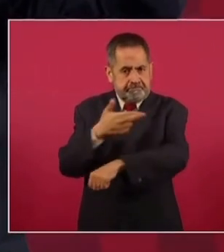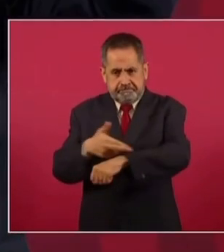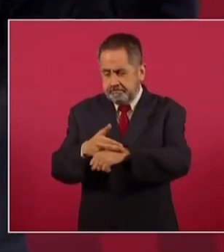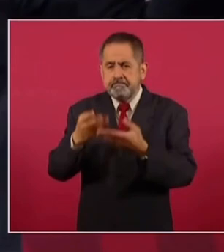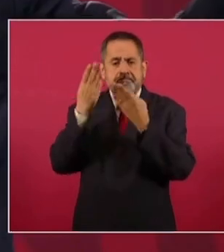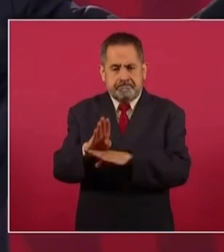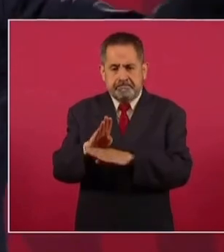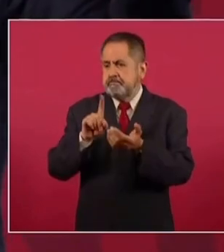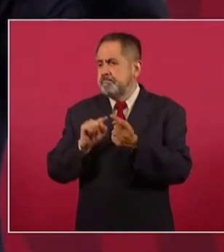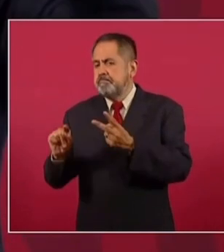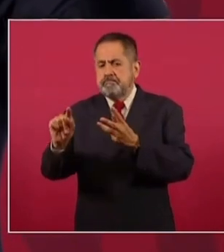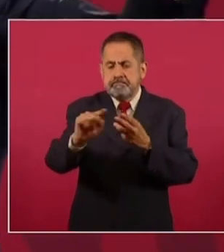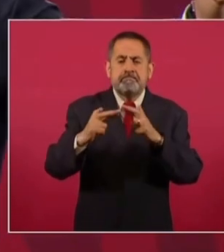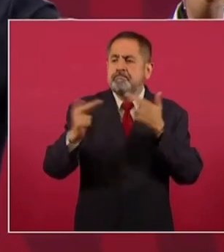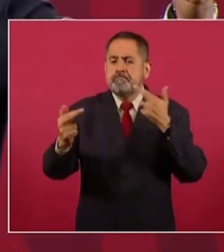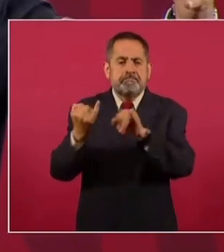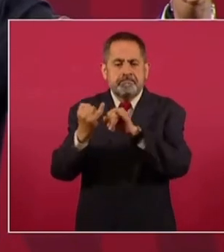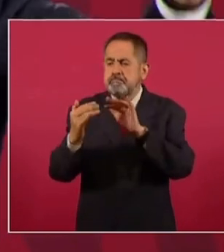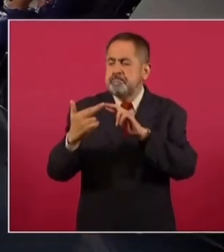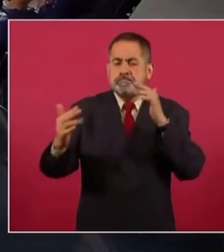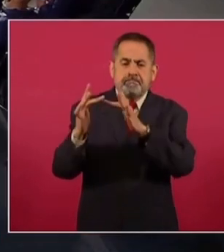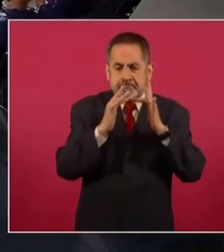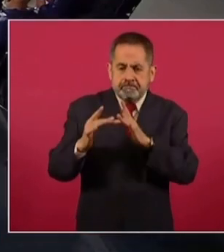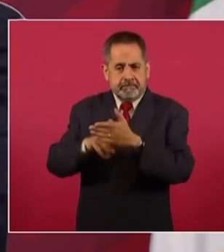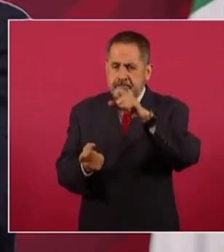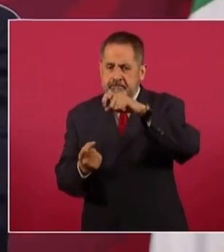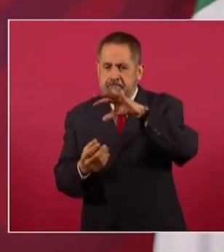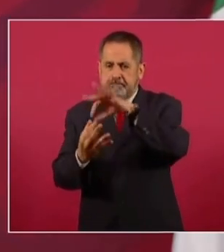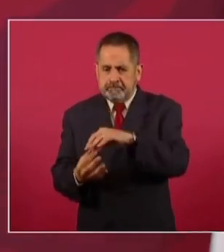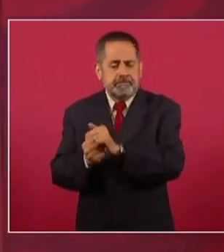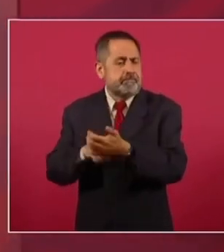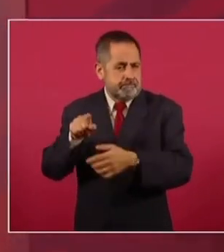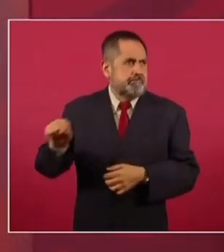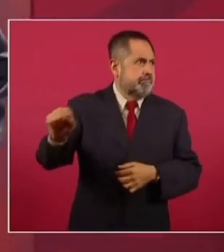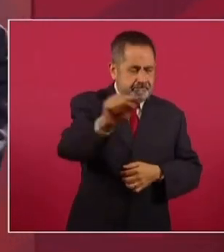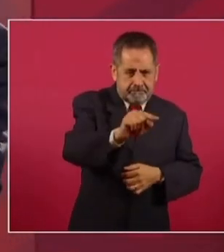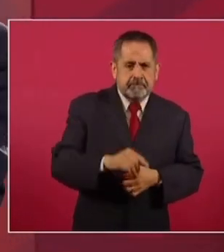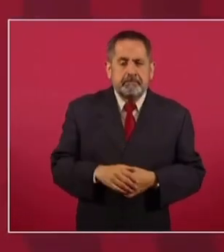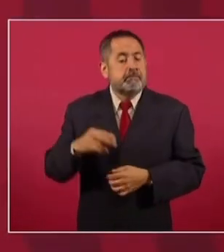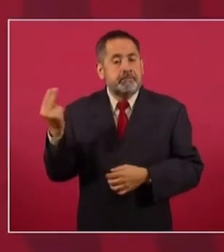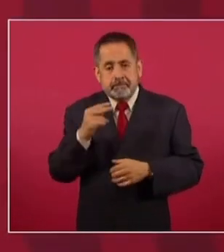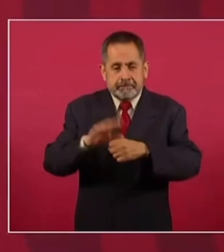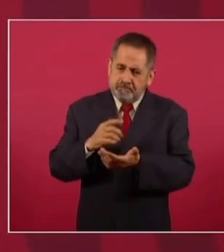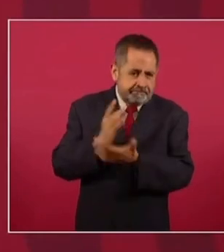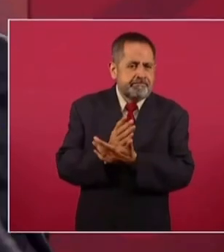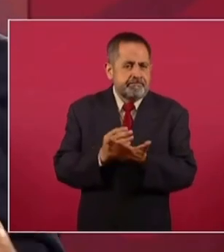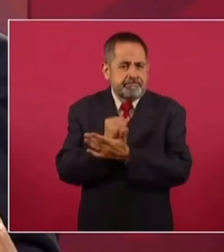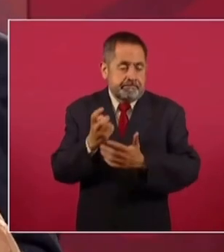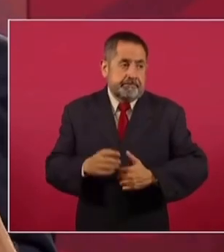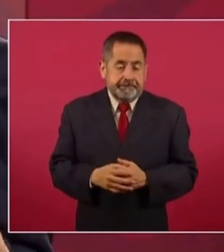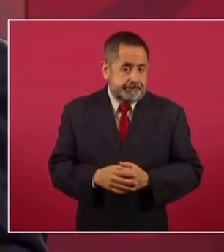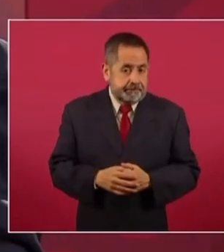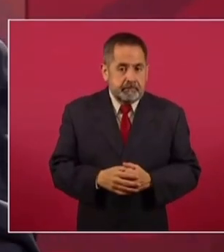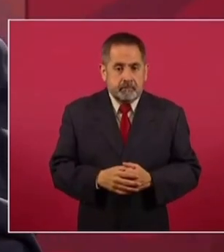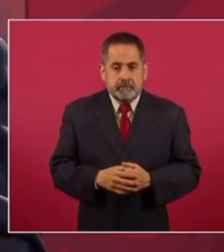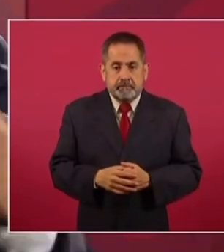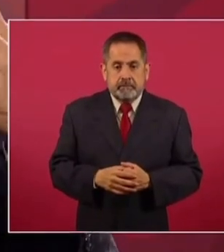red para todo el país y se necesita consolidar la operación. Por eso,